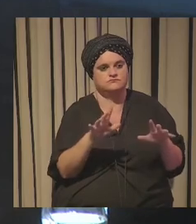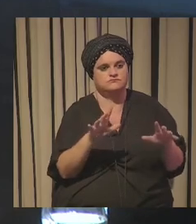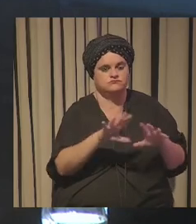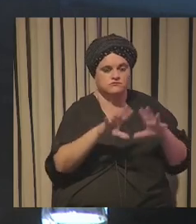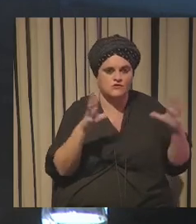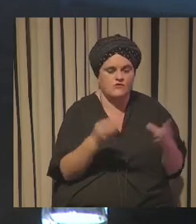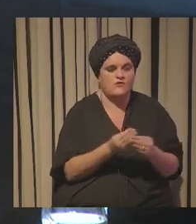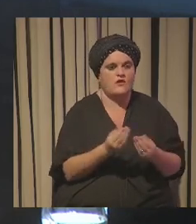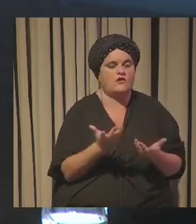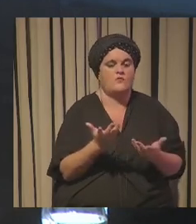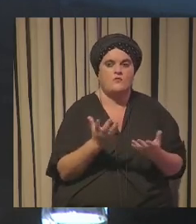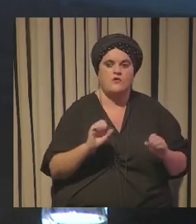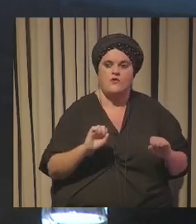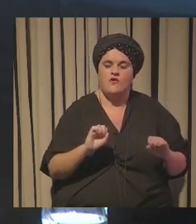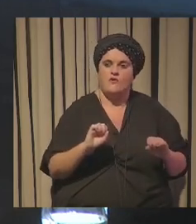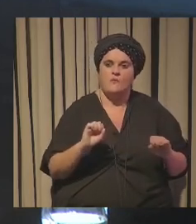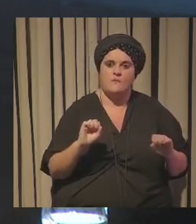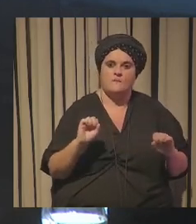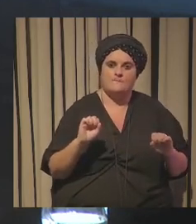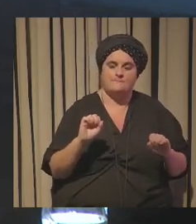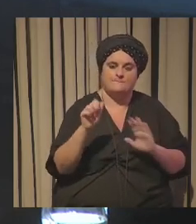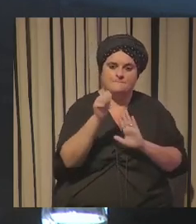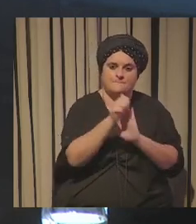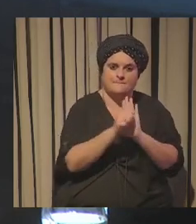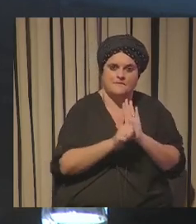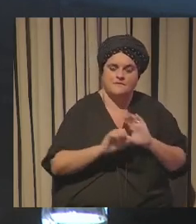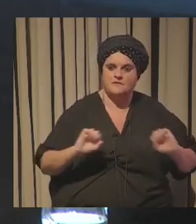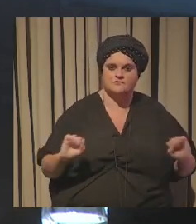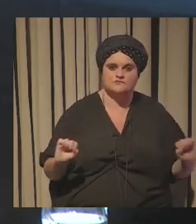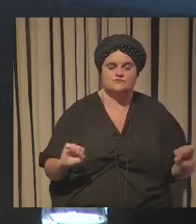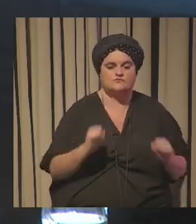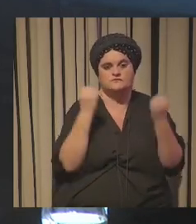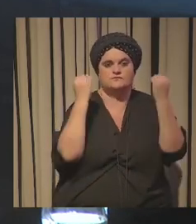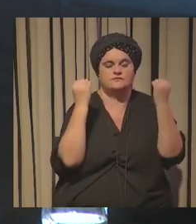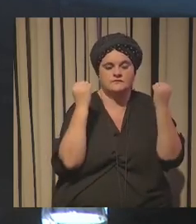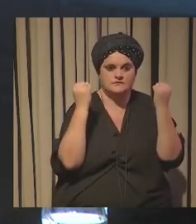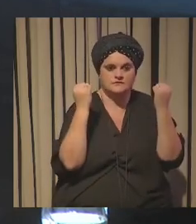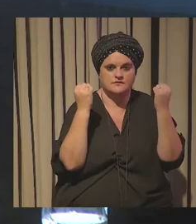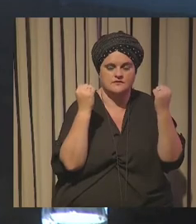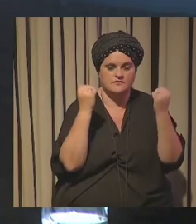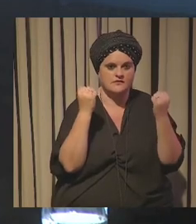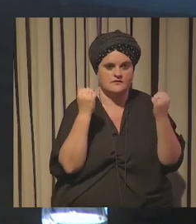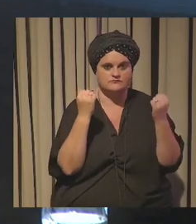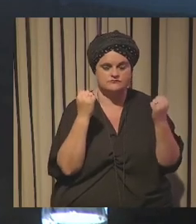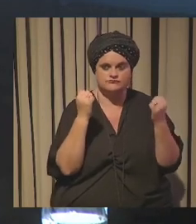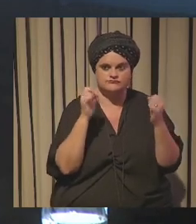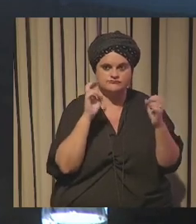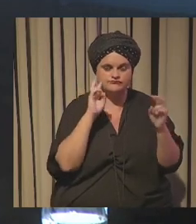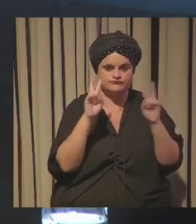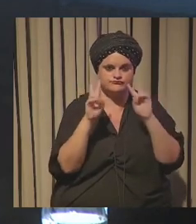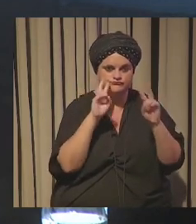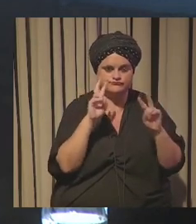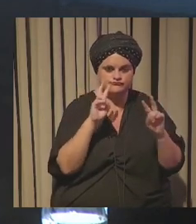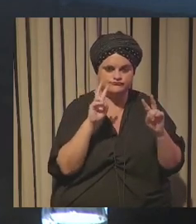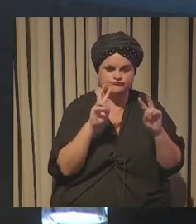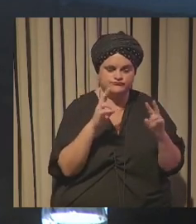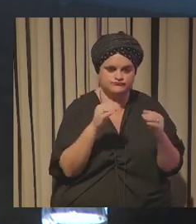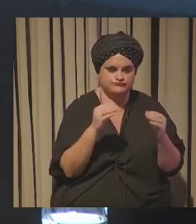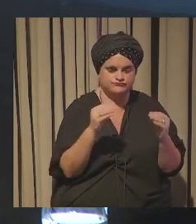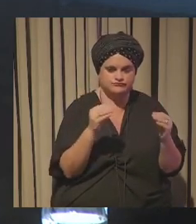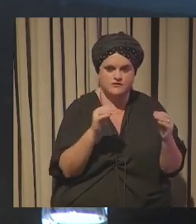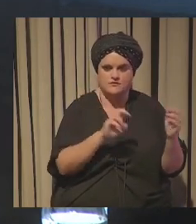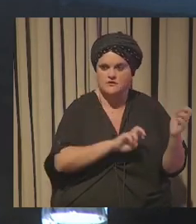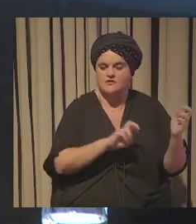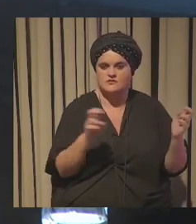programas de supervivencia daban audiencias espectaculares después bueno hubo otra tendencia de